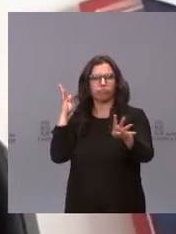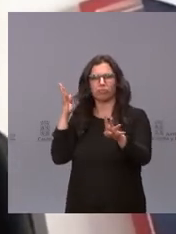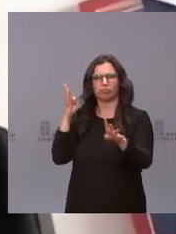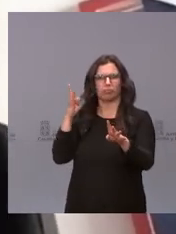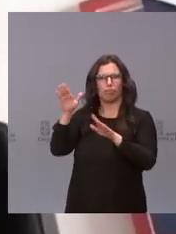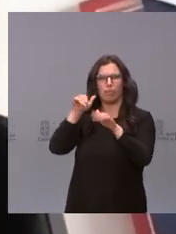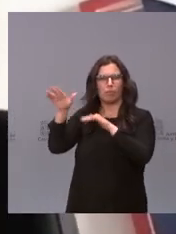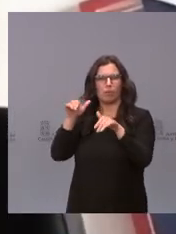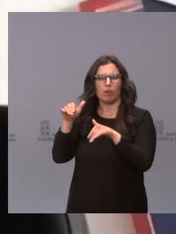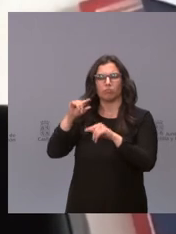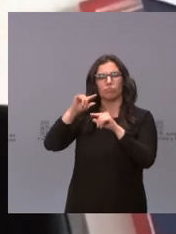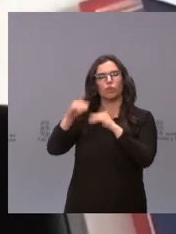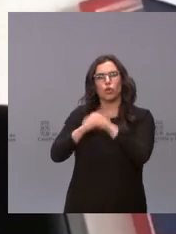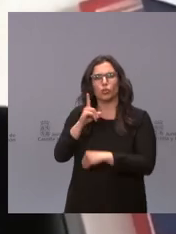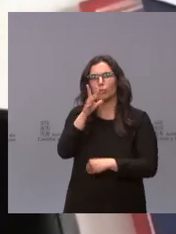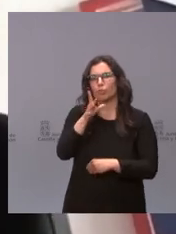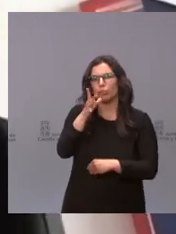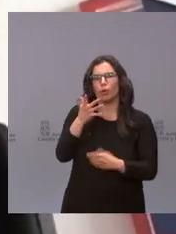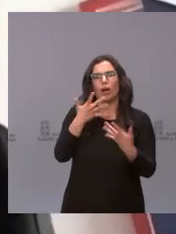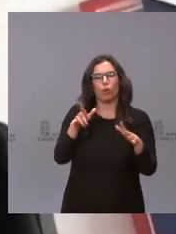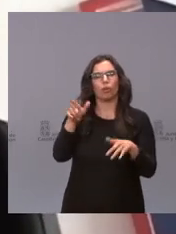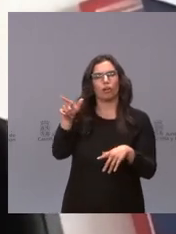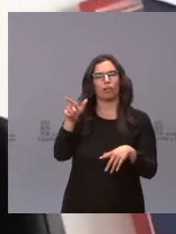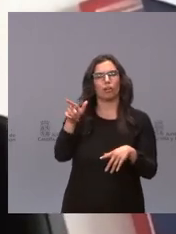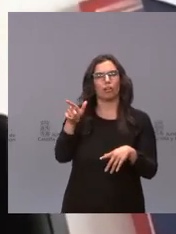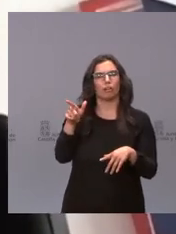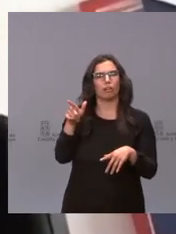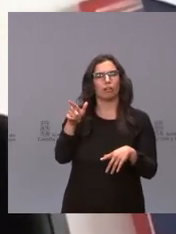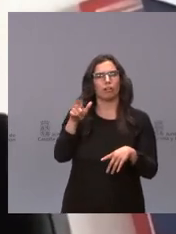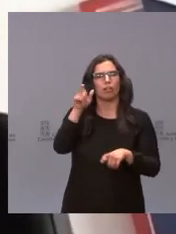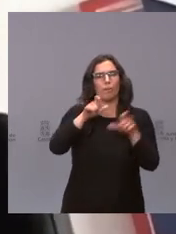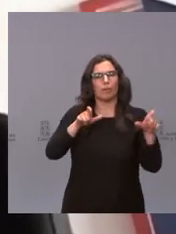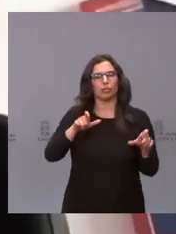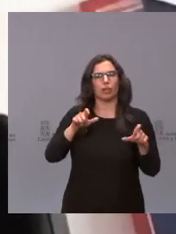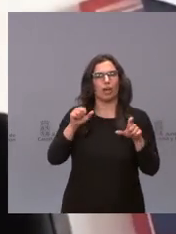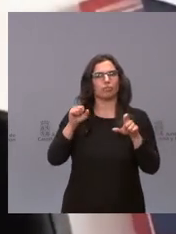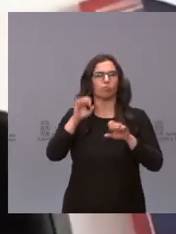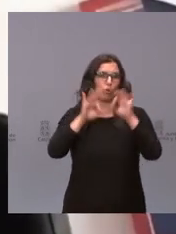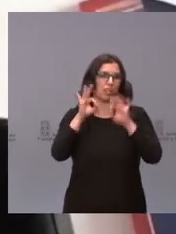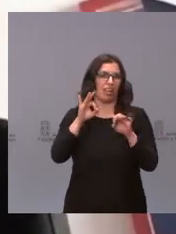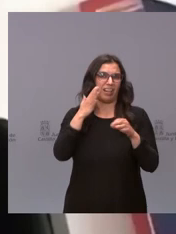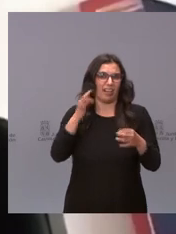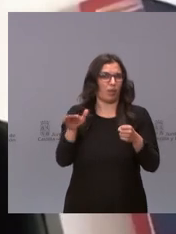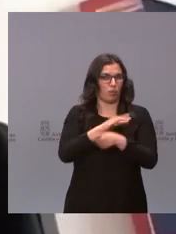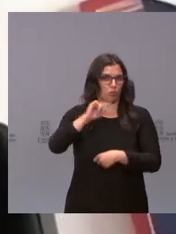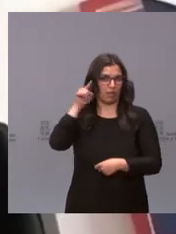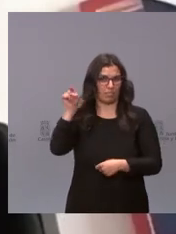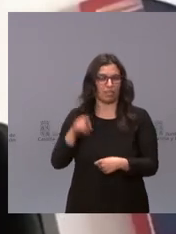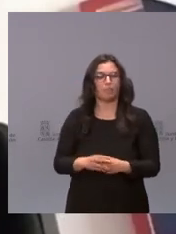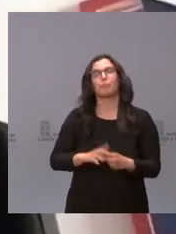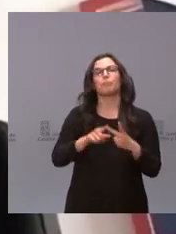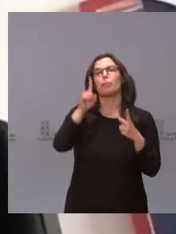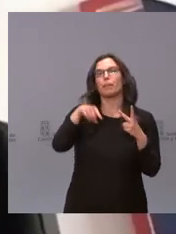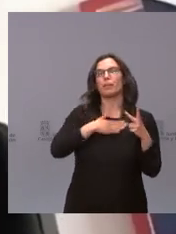somos la provincia con diferencia con mayor número de personas inmunizadas y por otro lado me gustaría preguntarle al